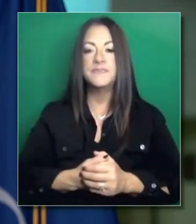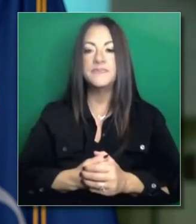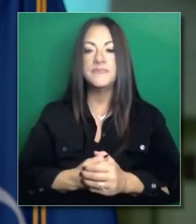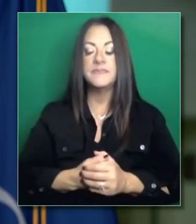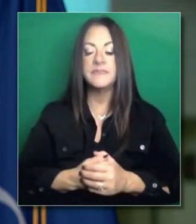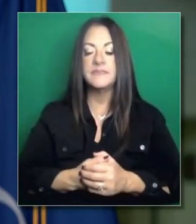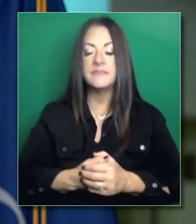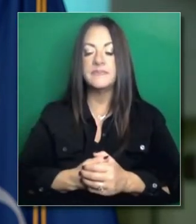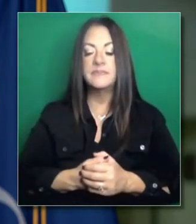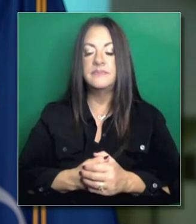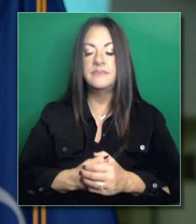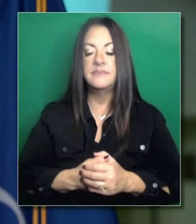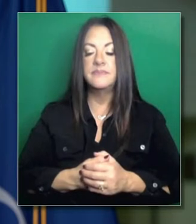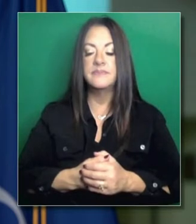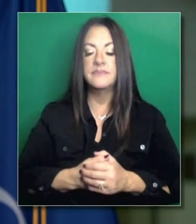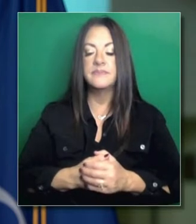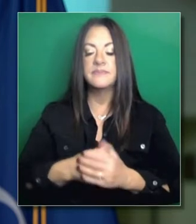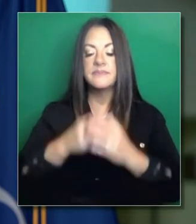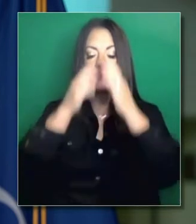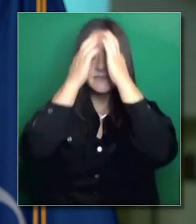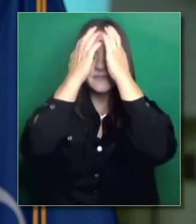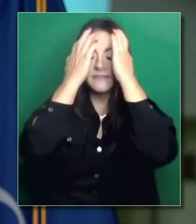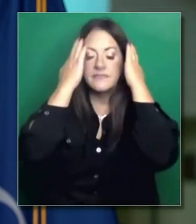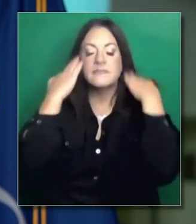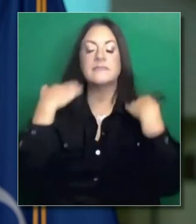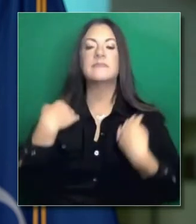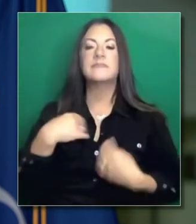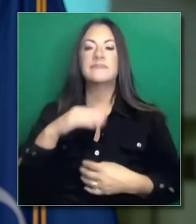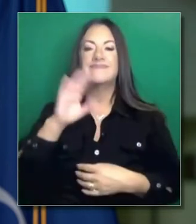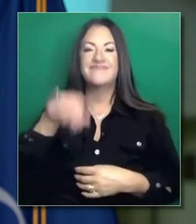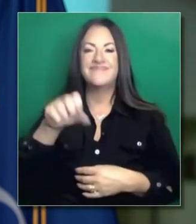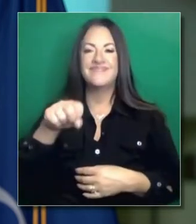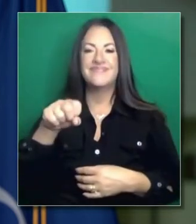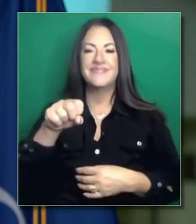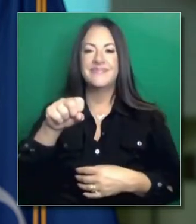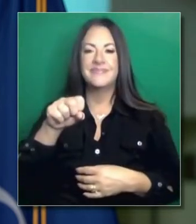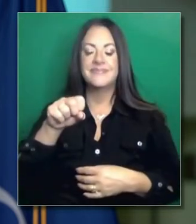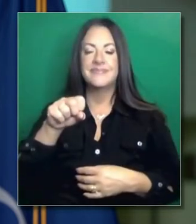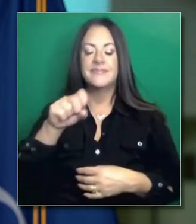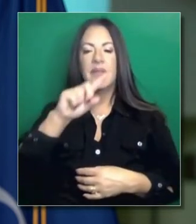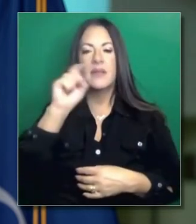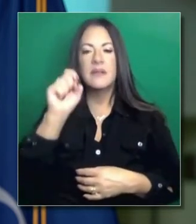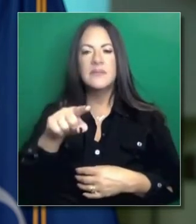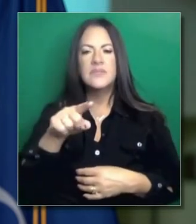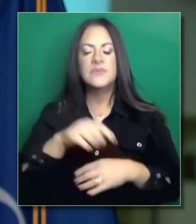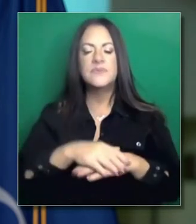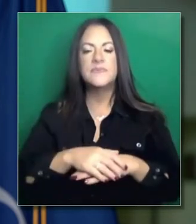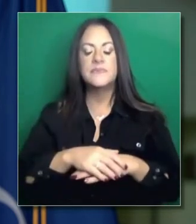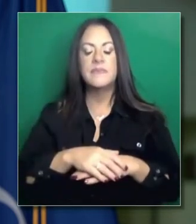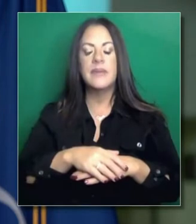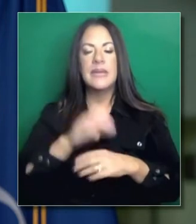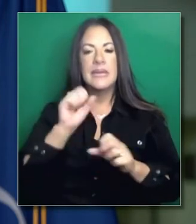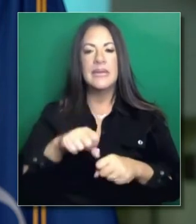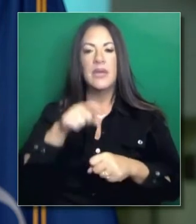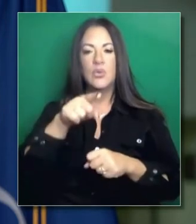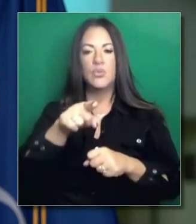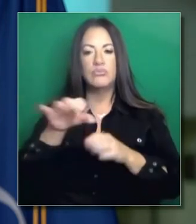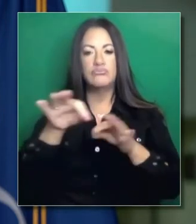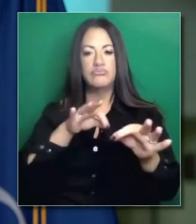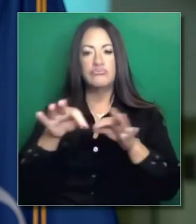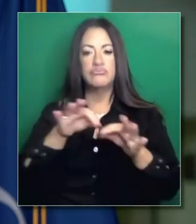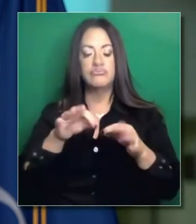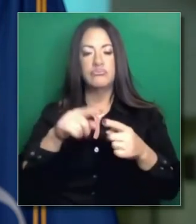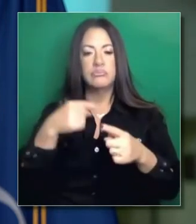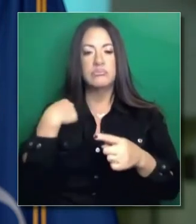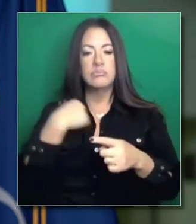Gobernador. Me gustaría hacerle un par de preguntas sobre las vacunas el día de hoy. Me gustaría saber si nos puede decir